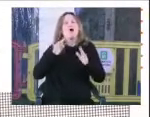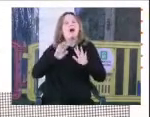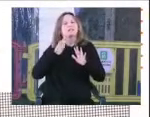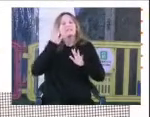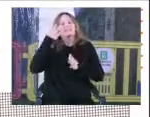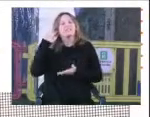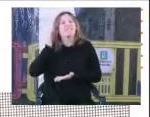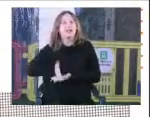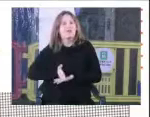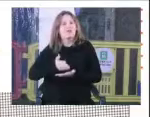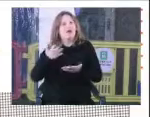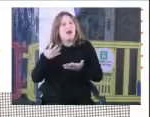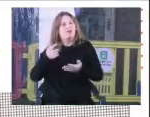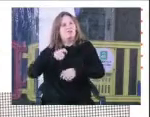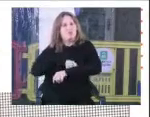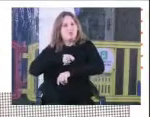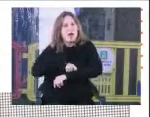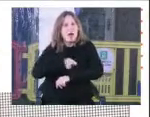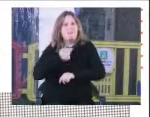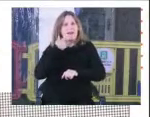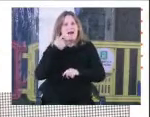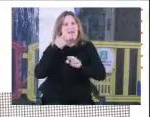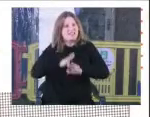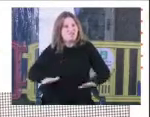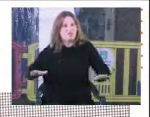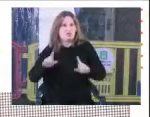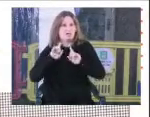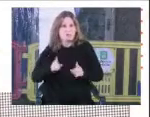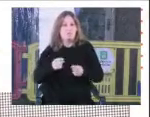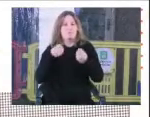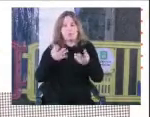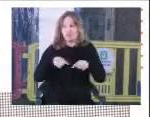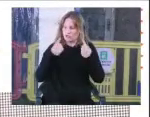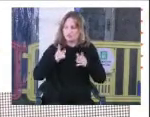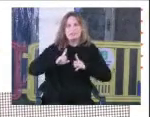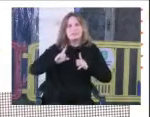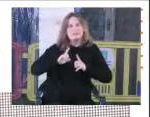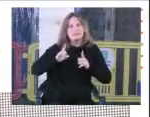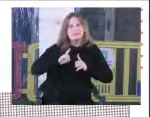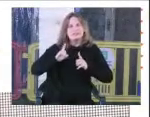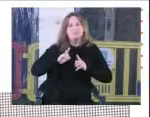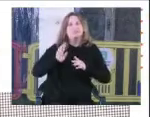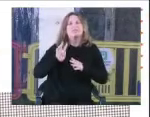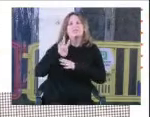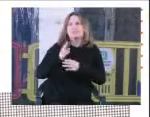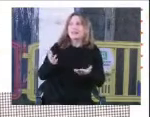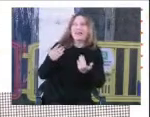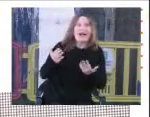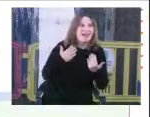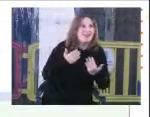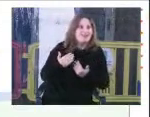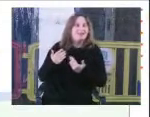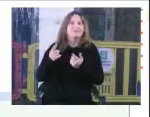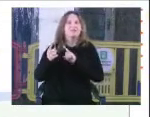para torturar a esas niñas y niños y adolescentes, ¿no? Porque estábamos esperando, las visitas nos enterábamos que teníamos regalos y muchas